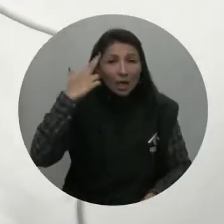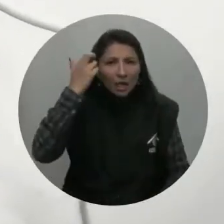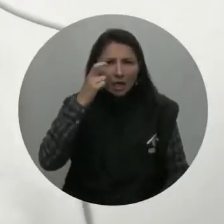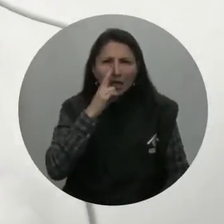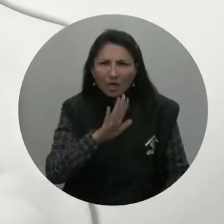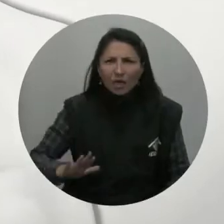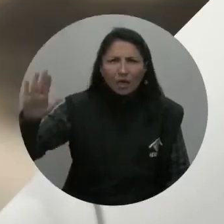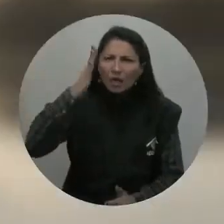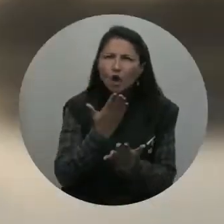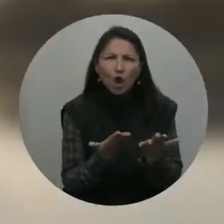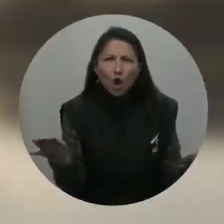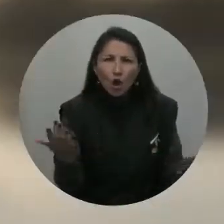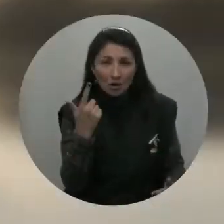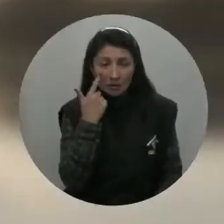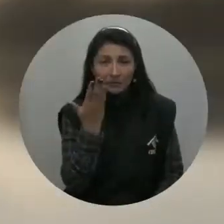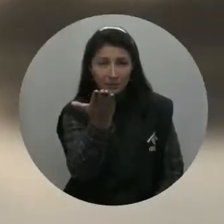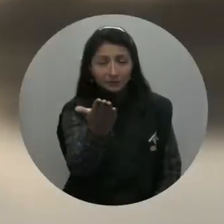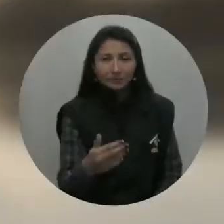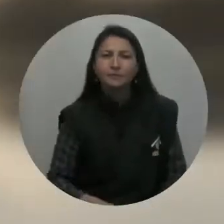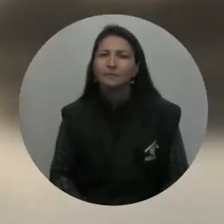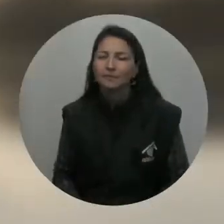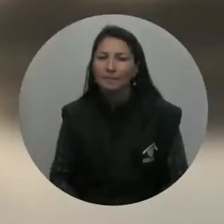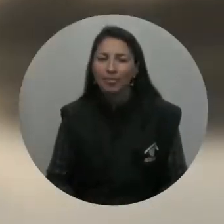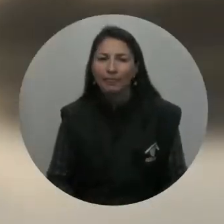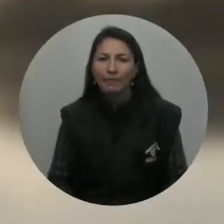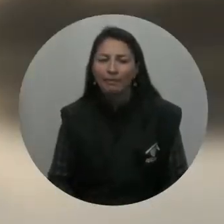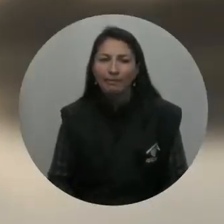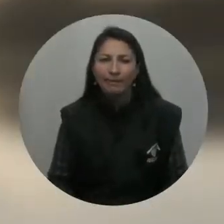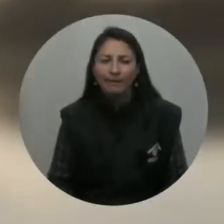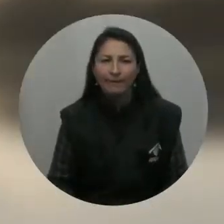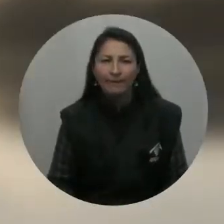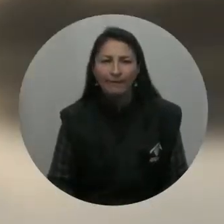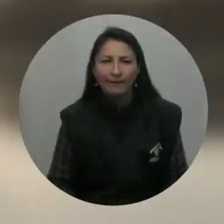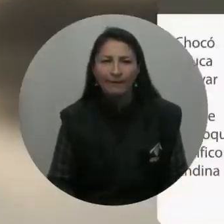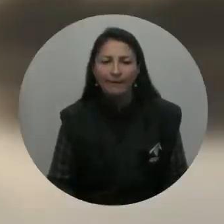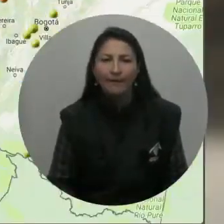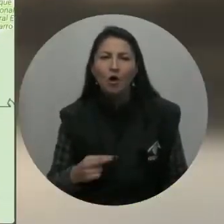Ahora, mucha atención a las principales alertas para hoy a nivel nacional